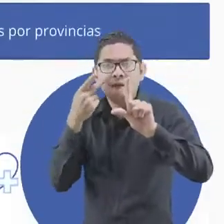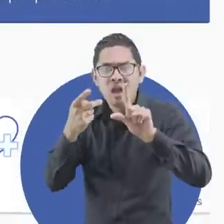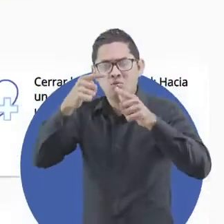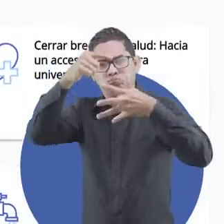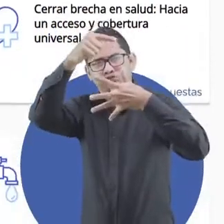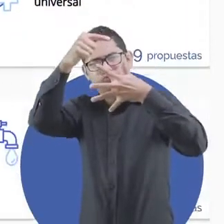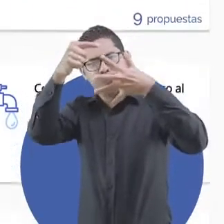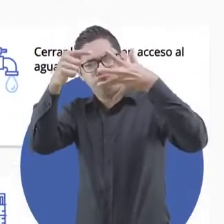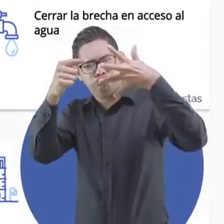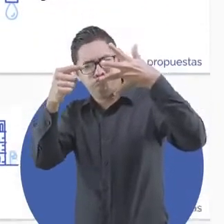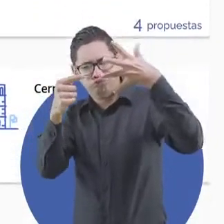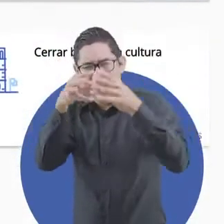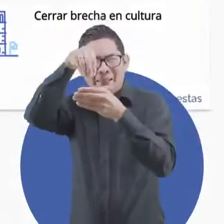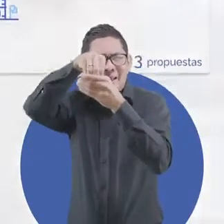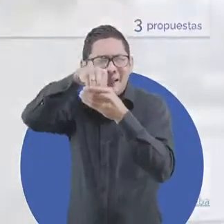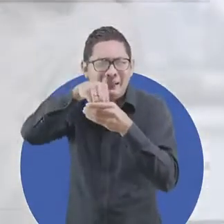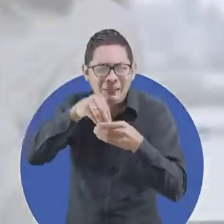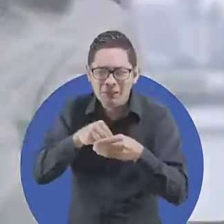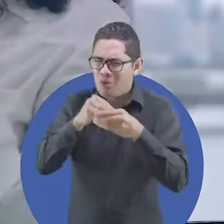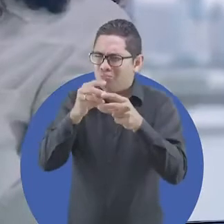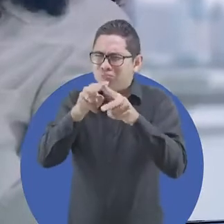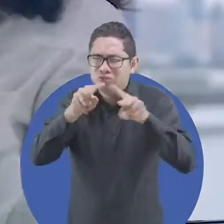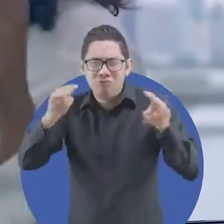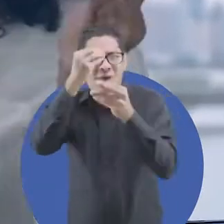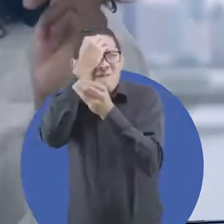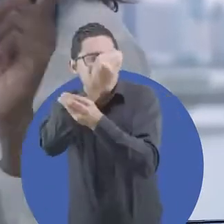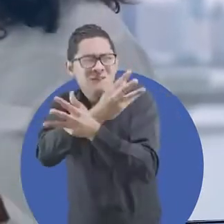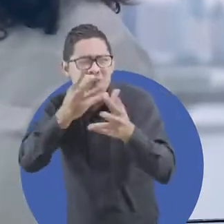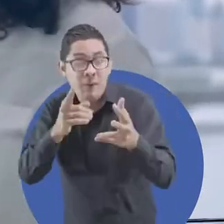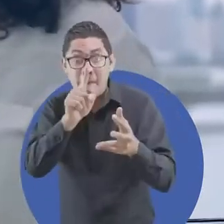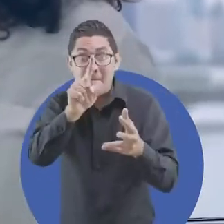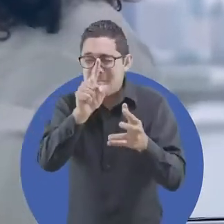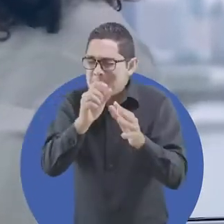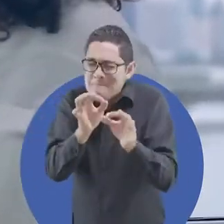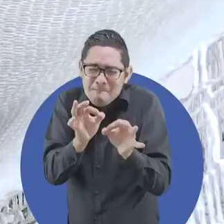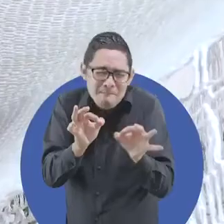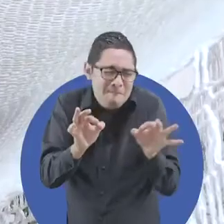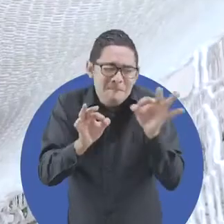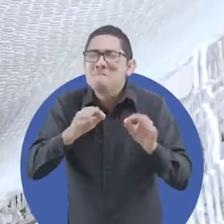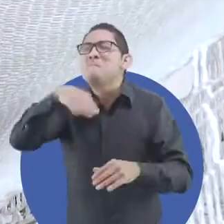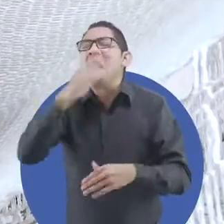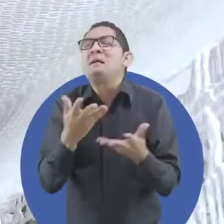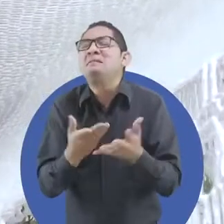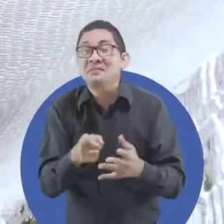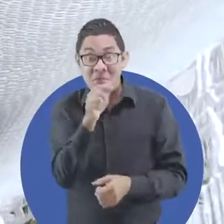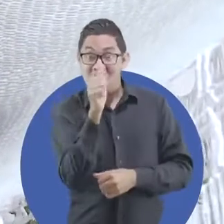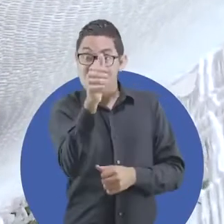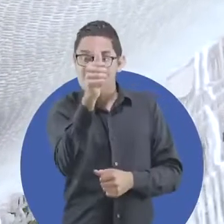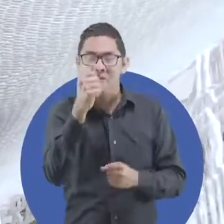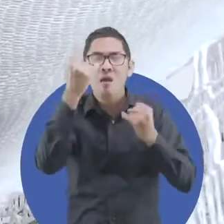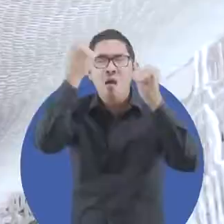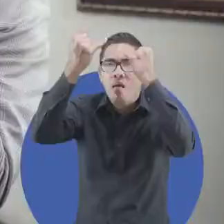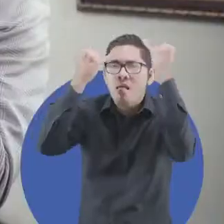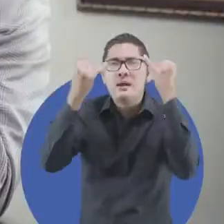y ofrece información útil. Pero lo más importante es que participes ingresando tus ideas sobre el Panamá que deseas